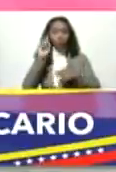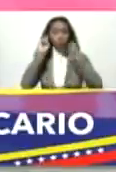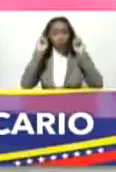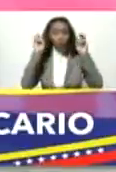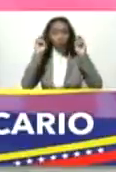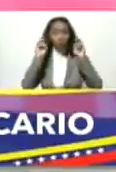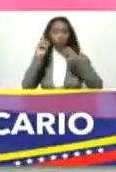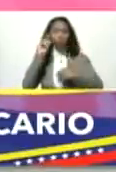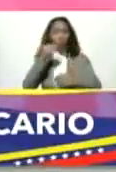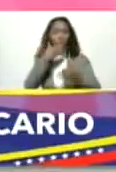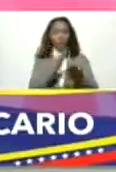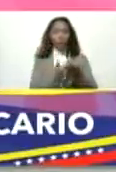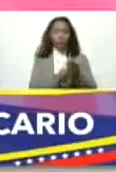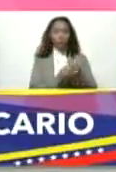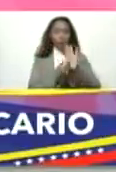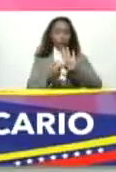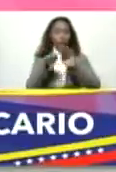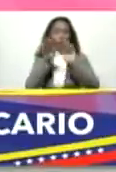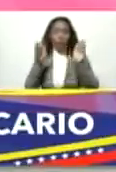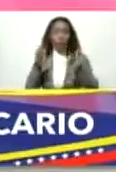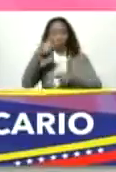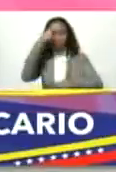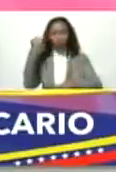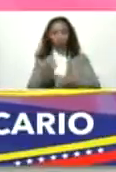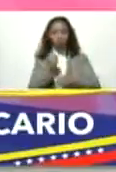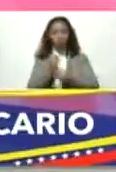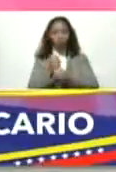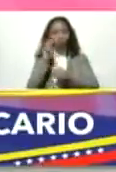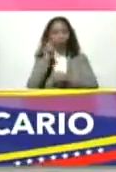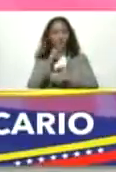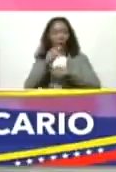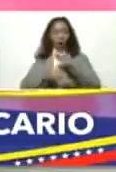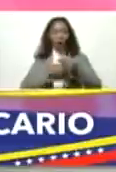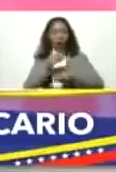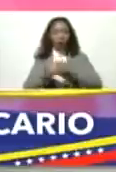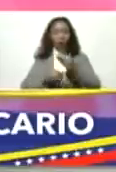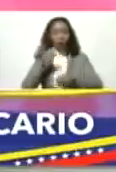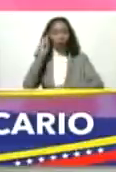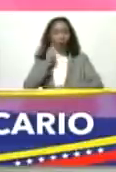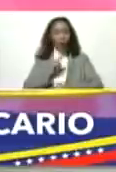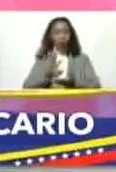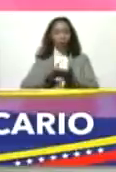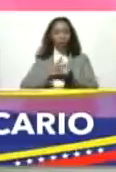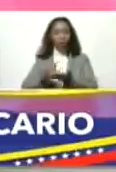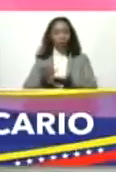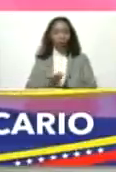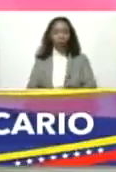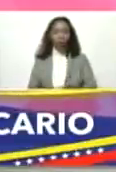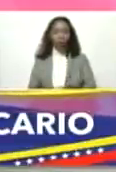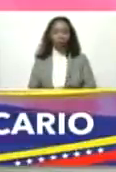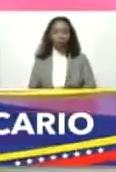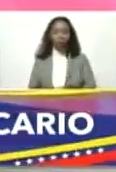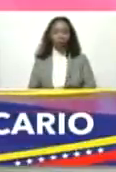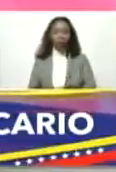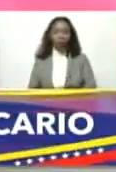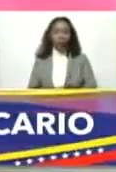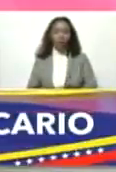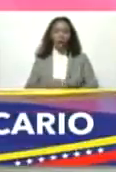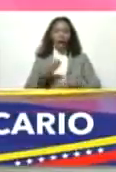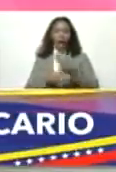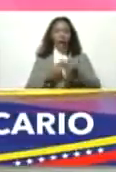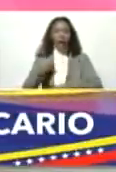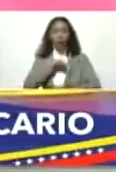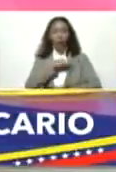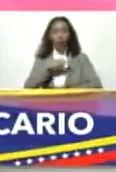también fue presentado en la mesa de trabajo tuvo que ver con la consolidación del bolívar digital, consolidar nuestra moneda